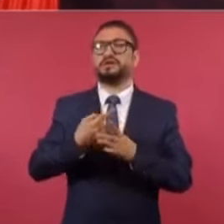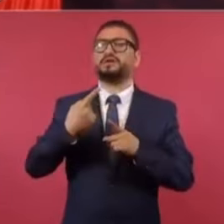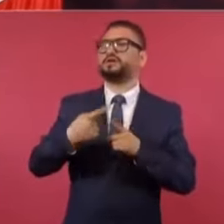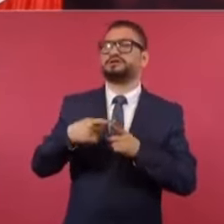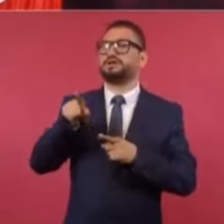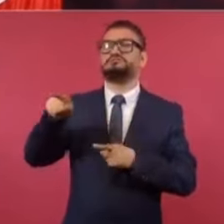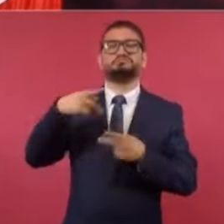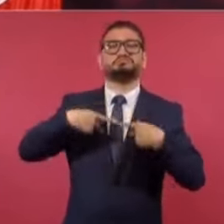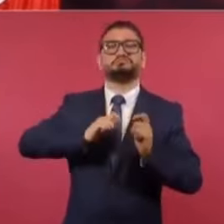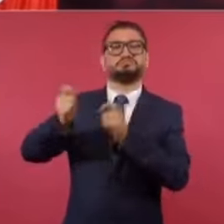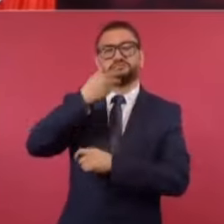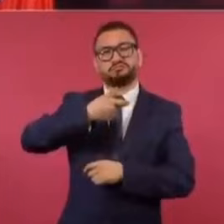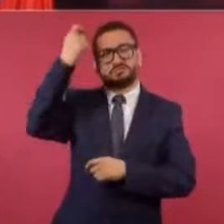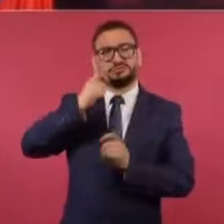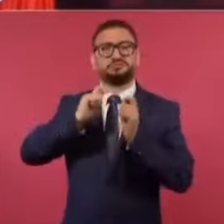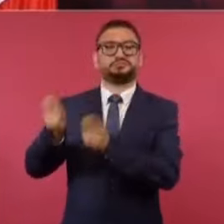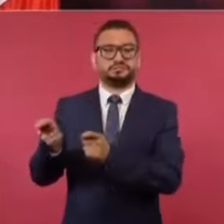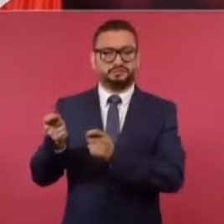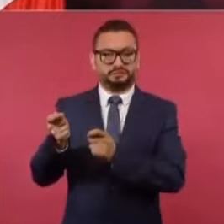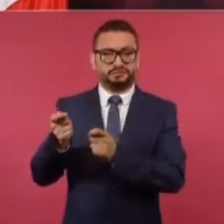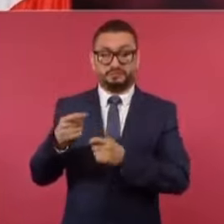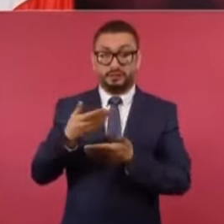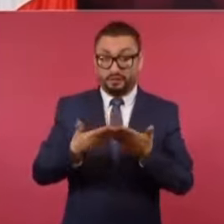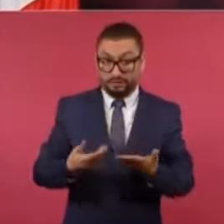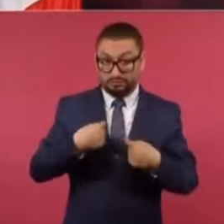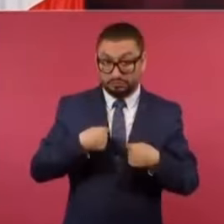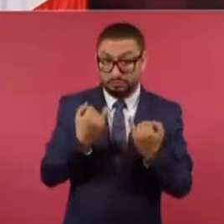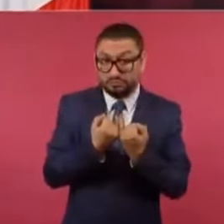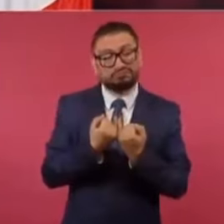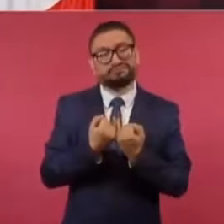su sustituto o su sustituta. En este caso no fue así.